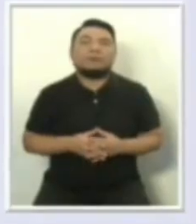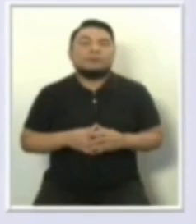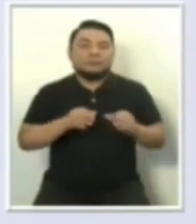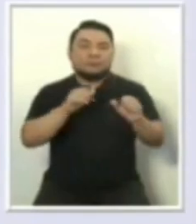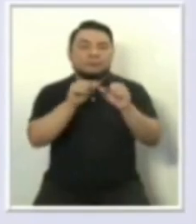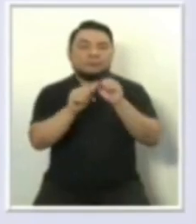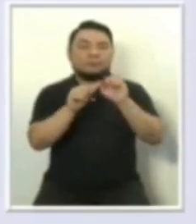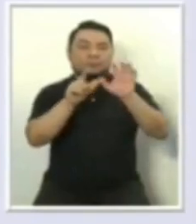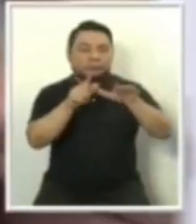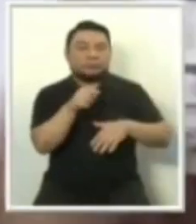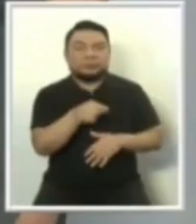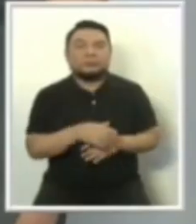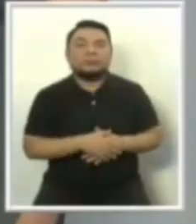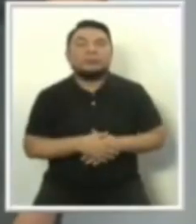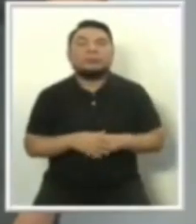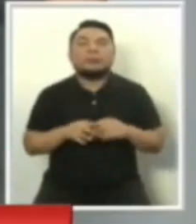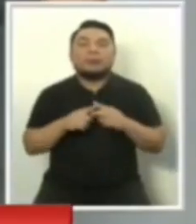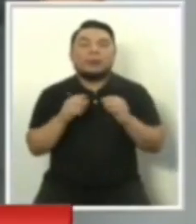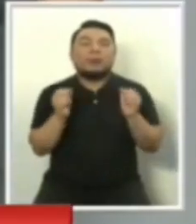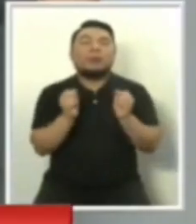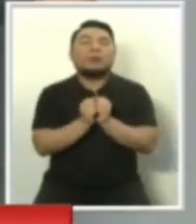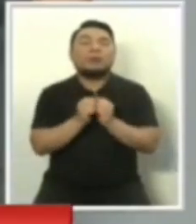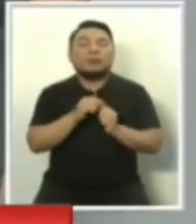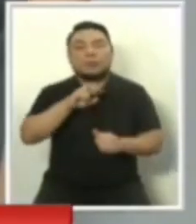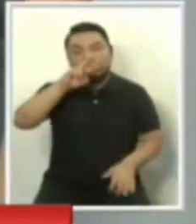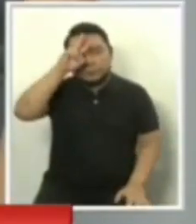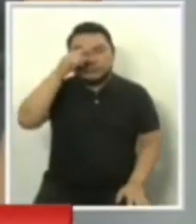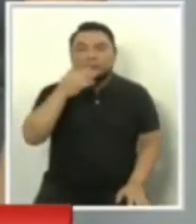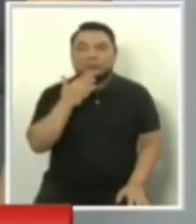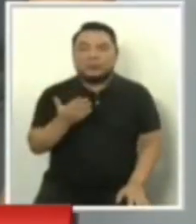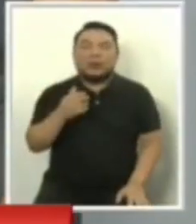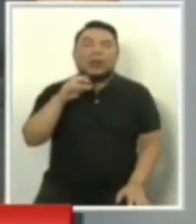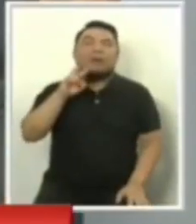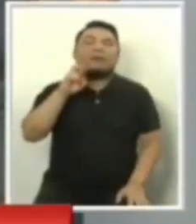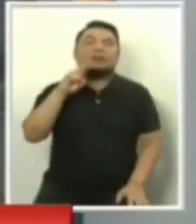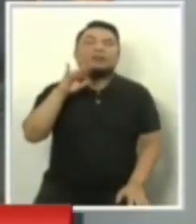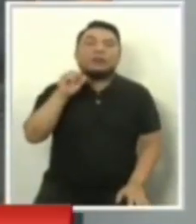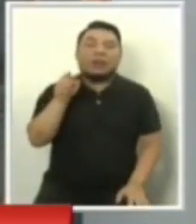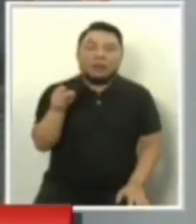Tercera dupla se inicia con Juntos por el Perú, Verónica Mendoza.